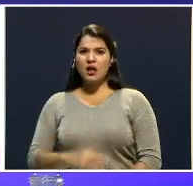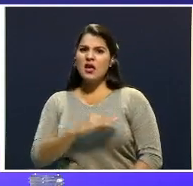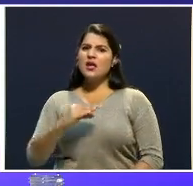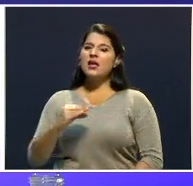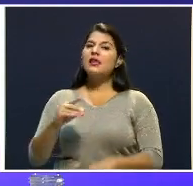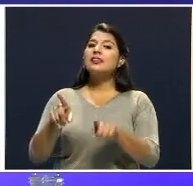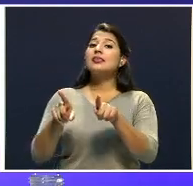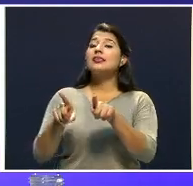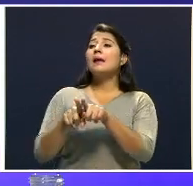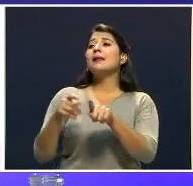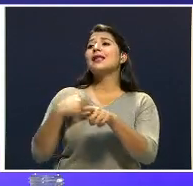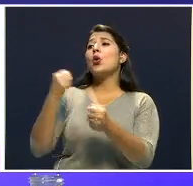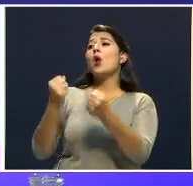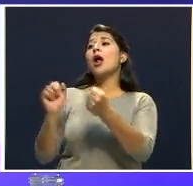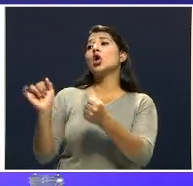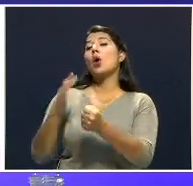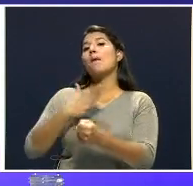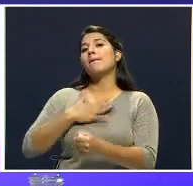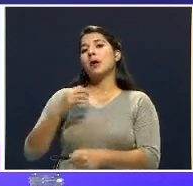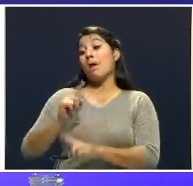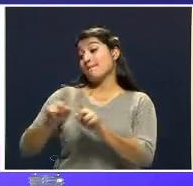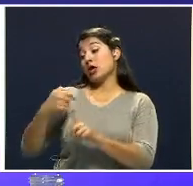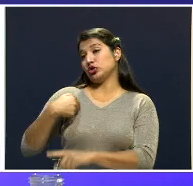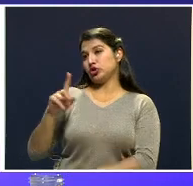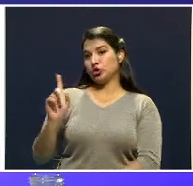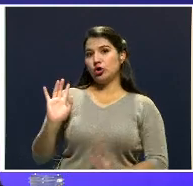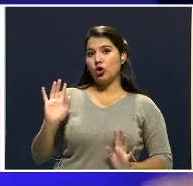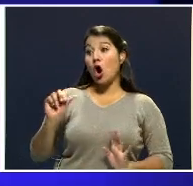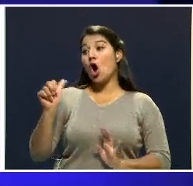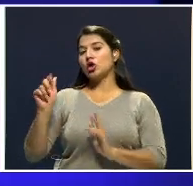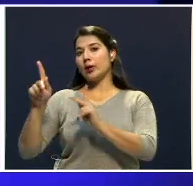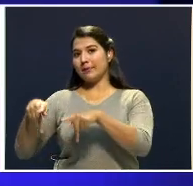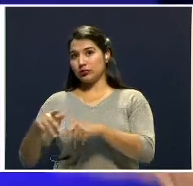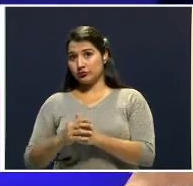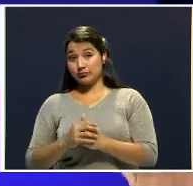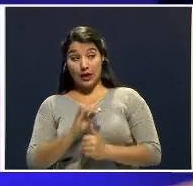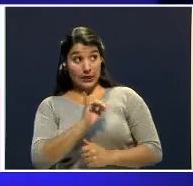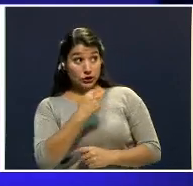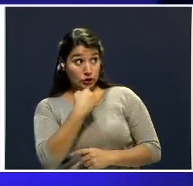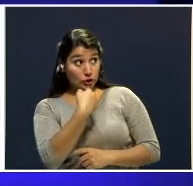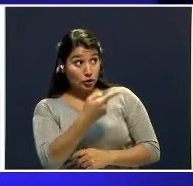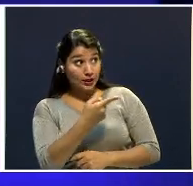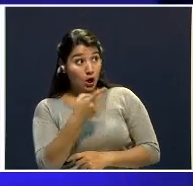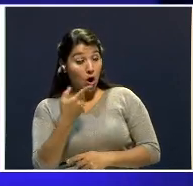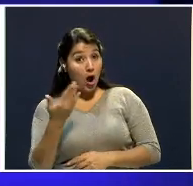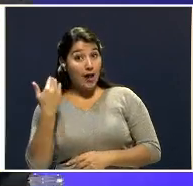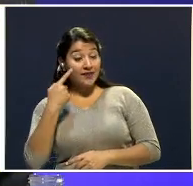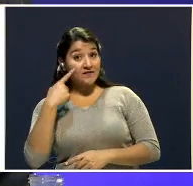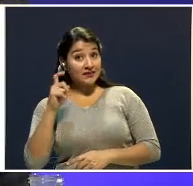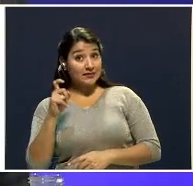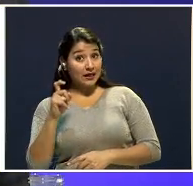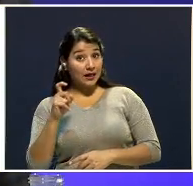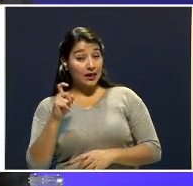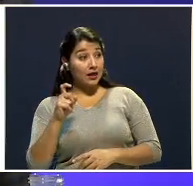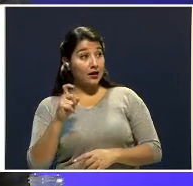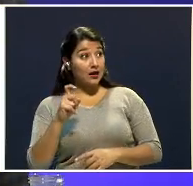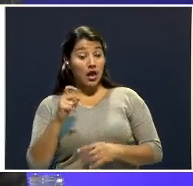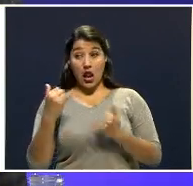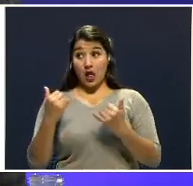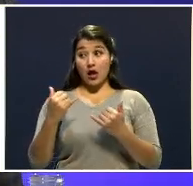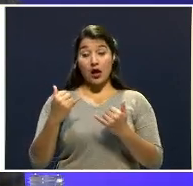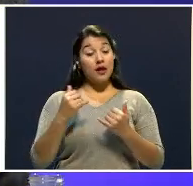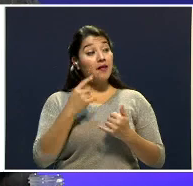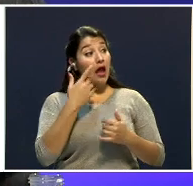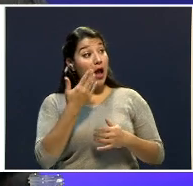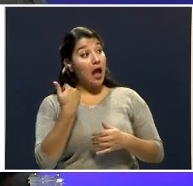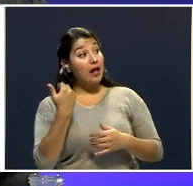tenía una baneta igual que él. Que no era él, era... Esas son palabras del exfiscal. Del exfiscal que ahora es